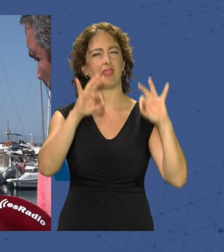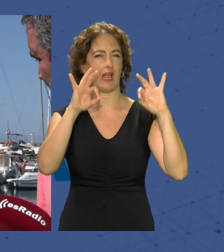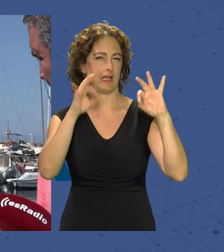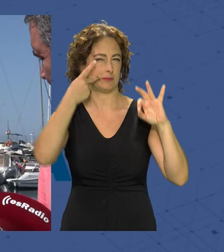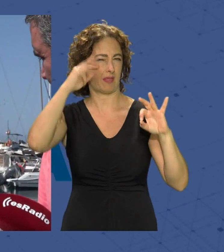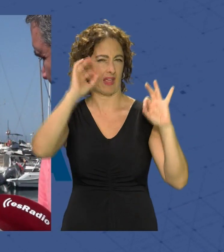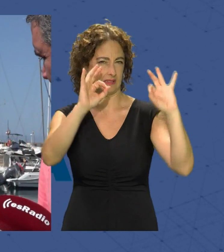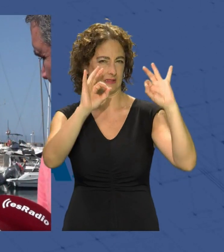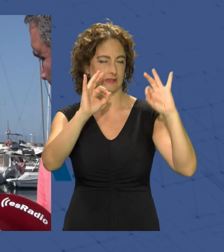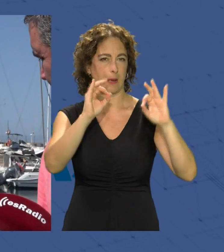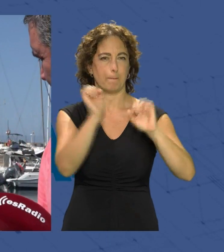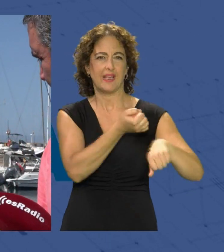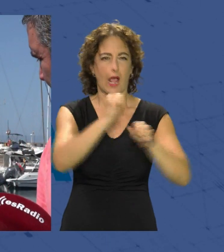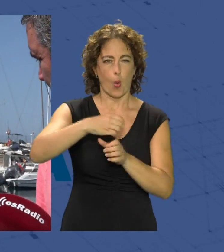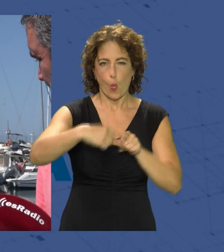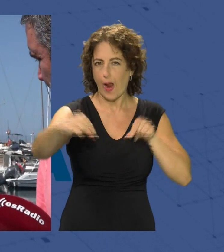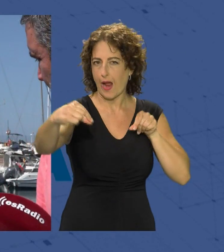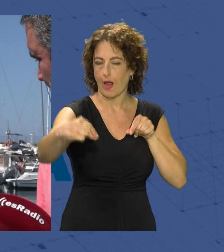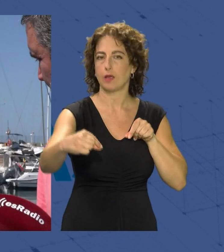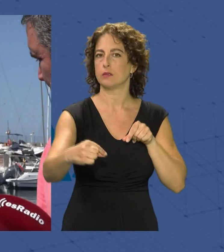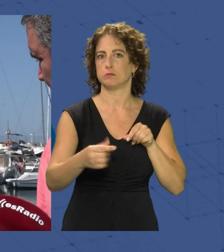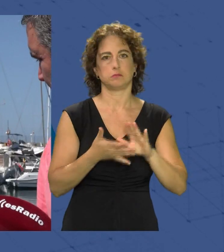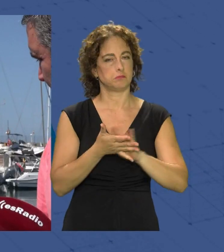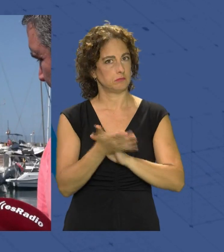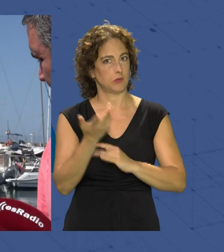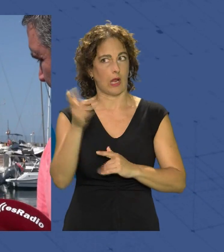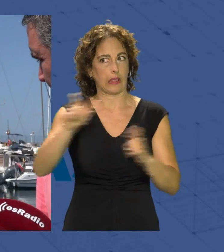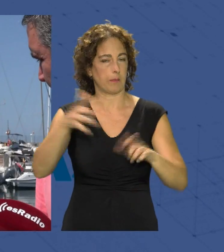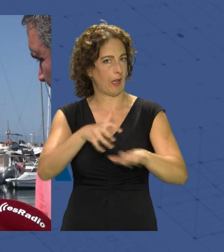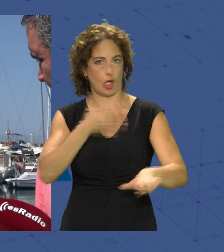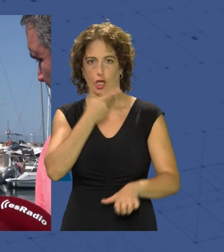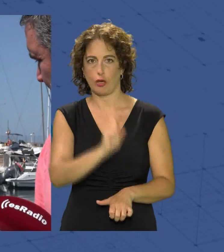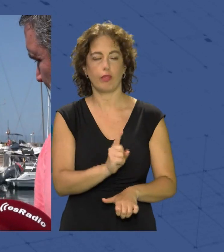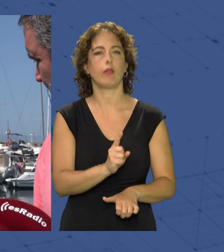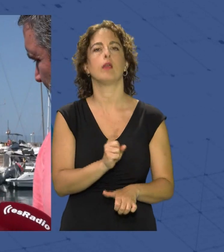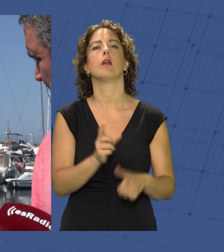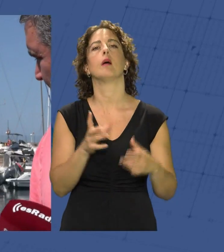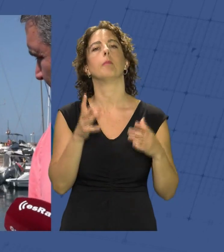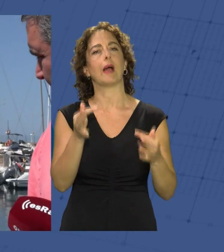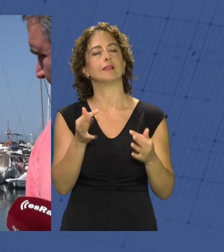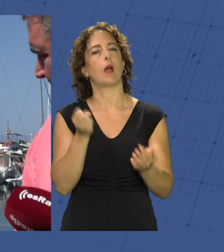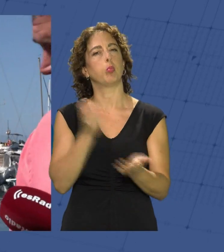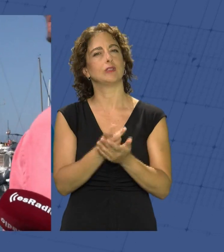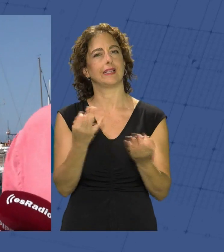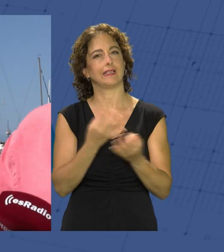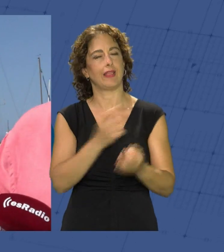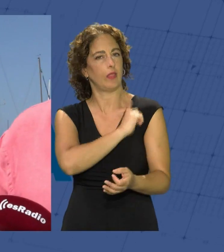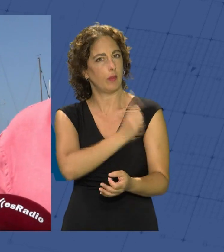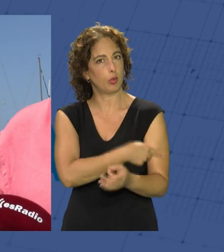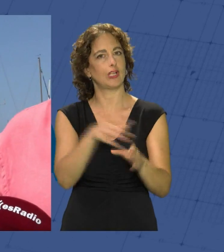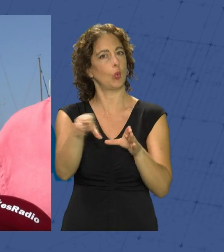del piragüismo que insisto yo creo que es bastante desconocida pero además se apuesta por la práctica deportiva